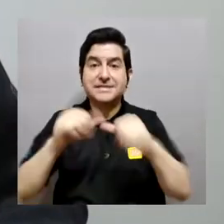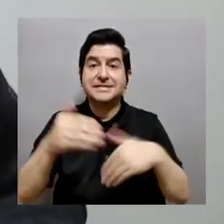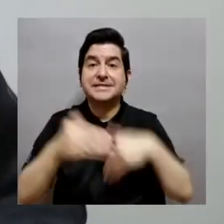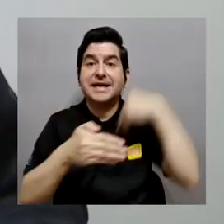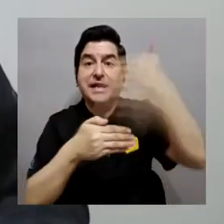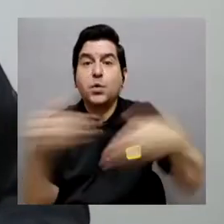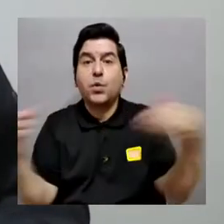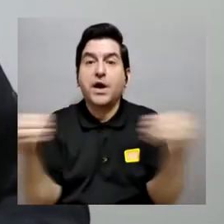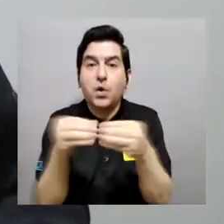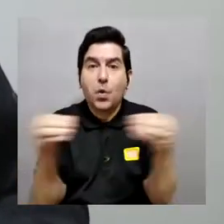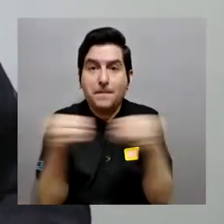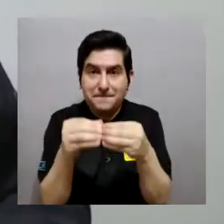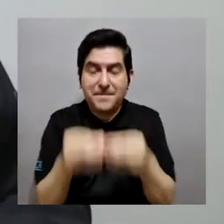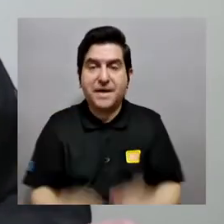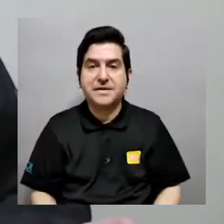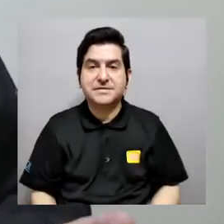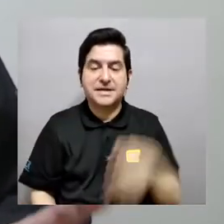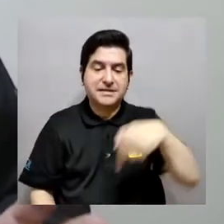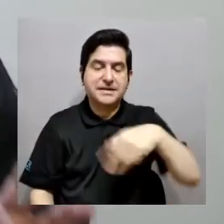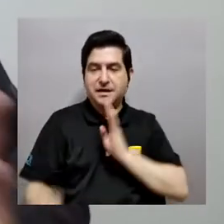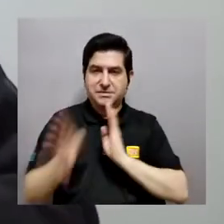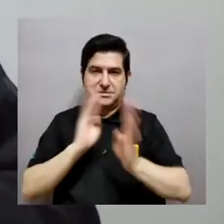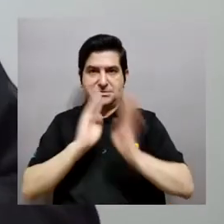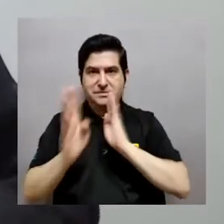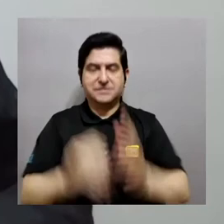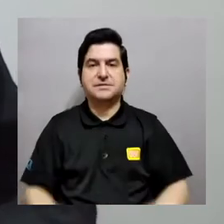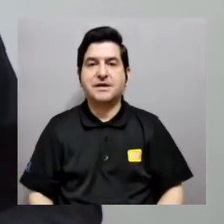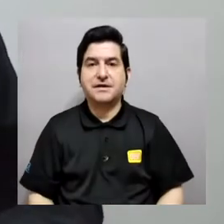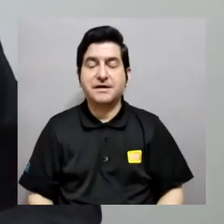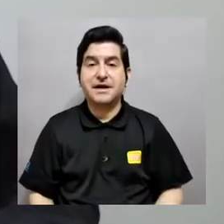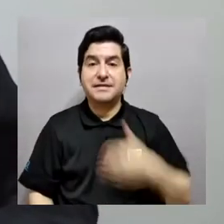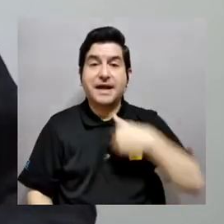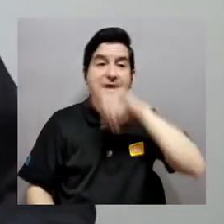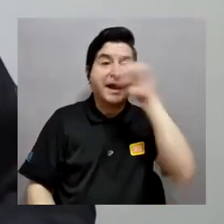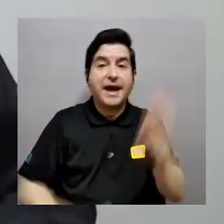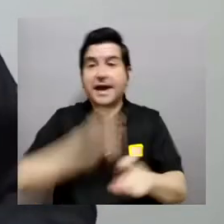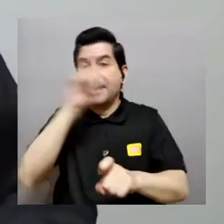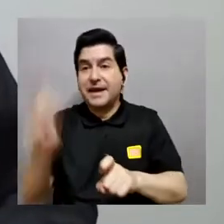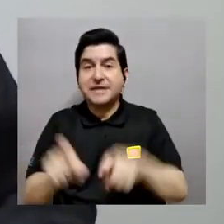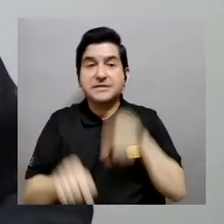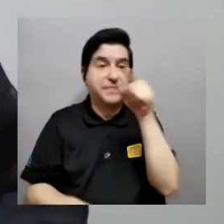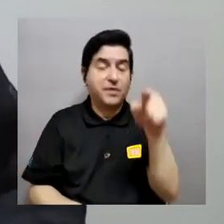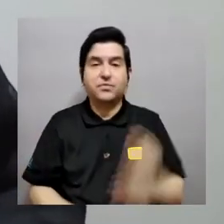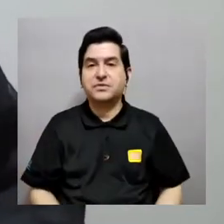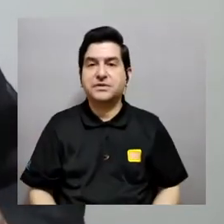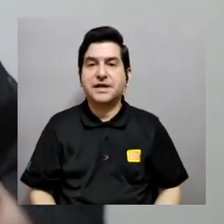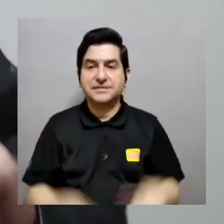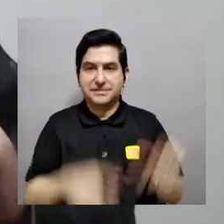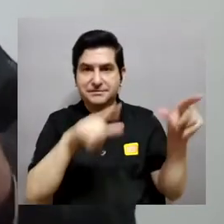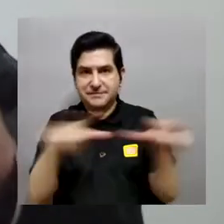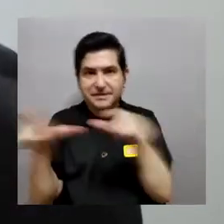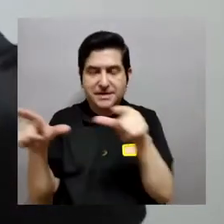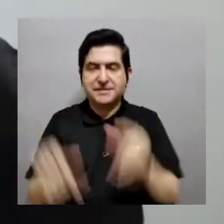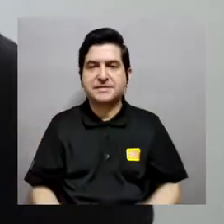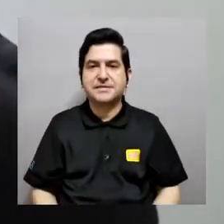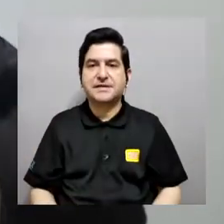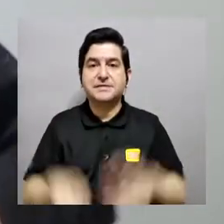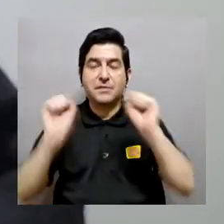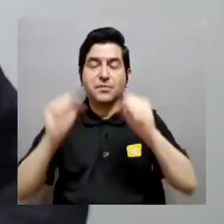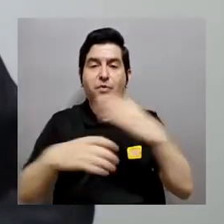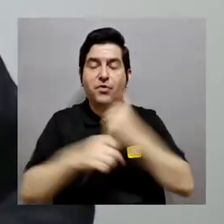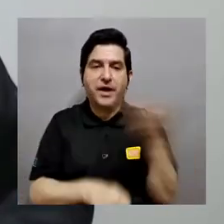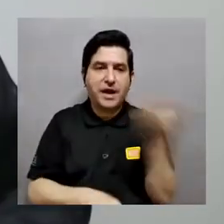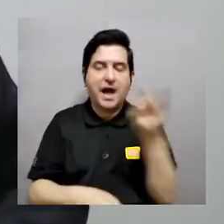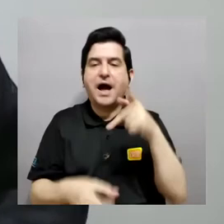hacer una pequeña pausa y ya regresamos con más de este conversatorio porque pues tenemos las